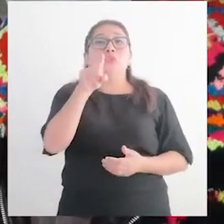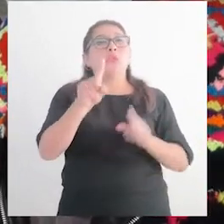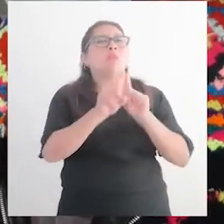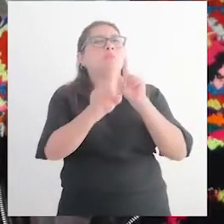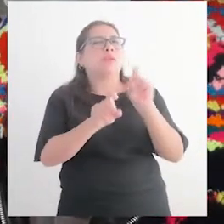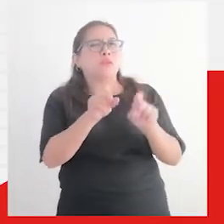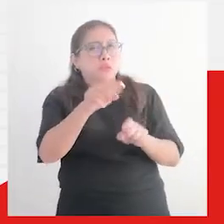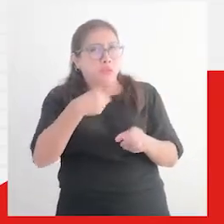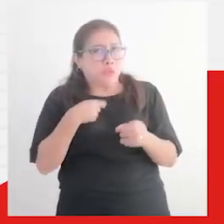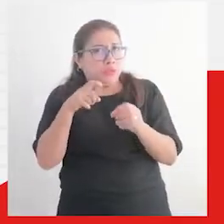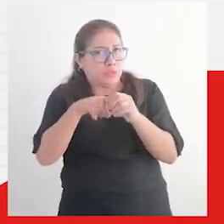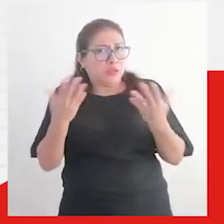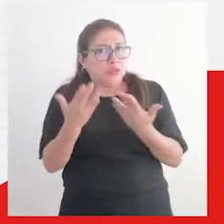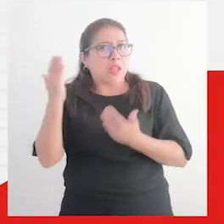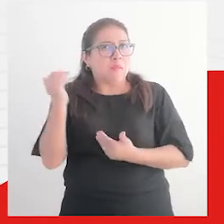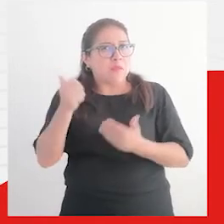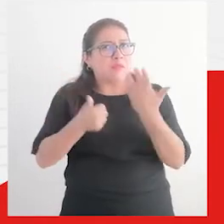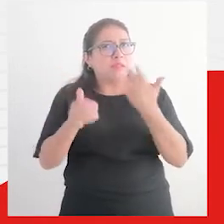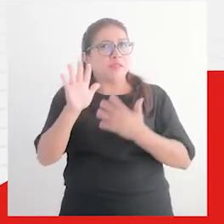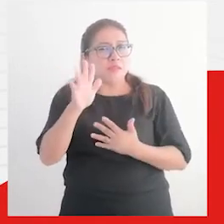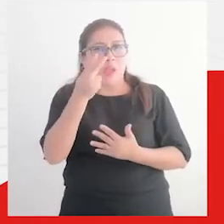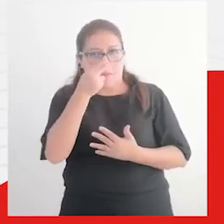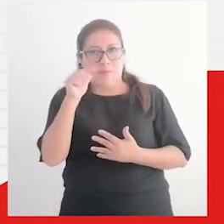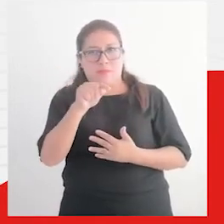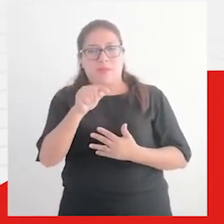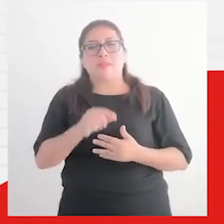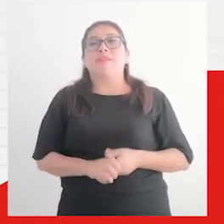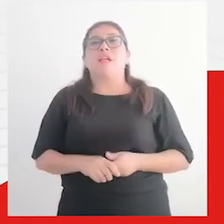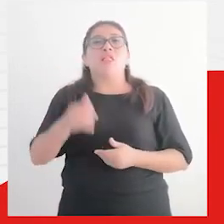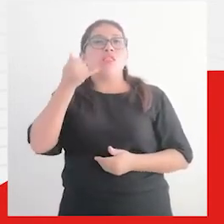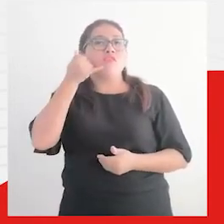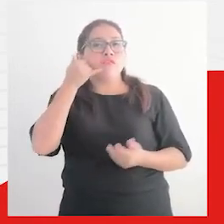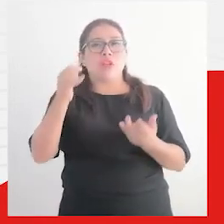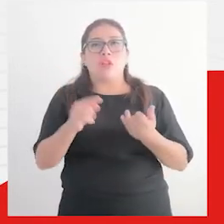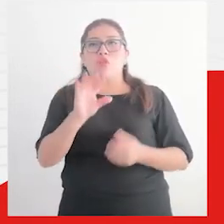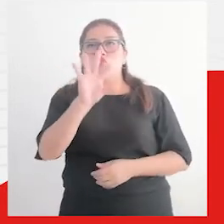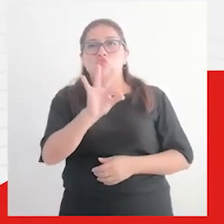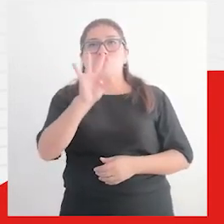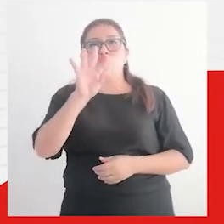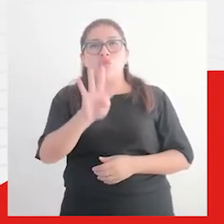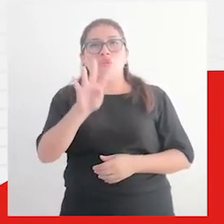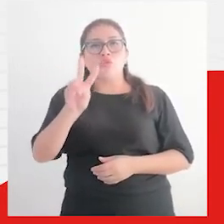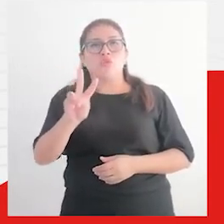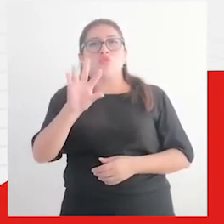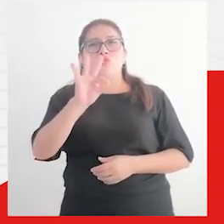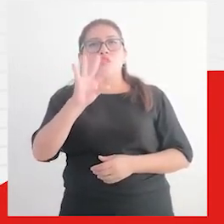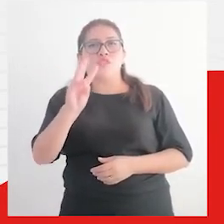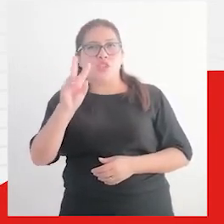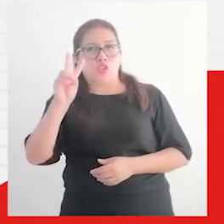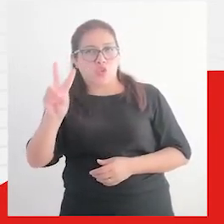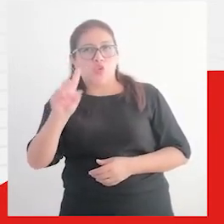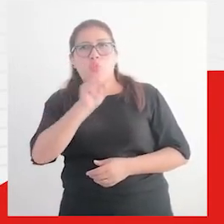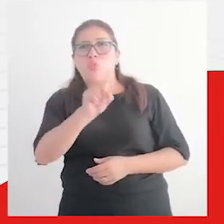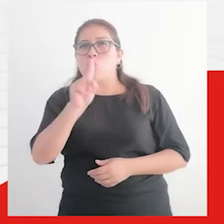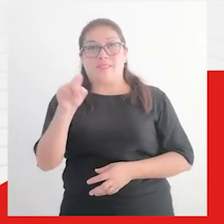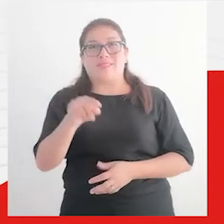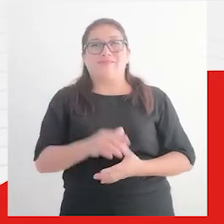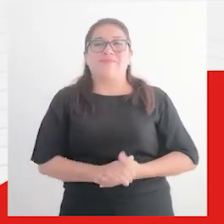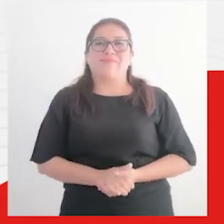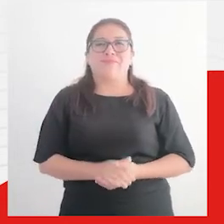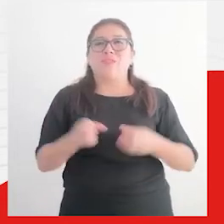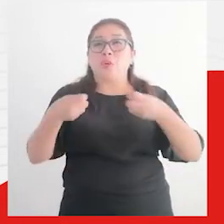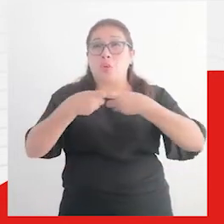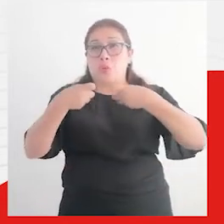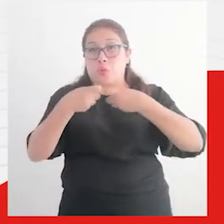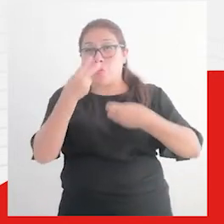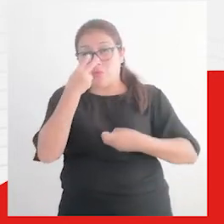canales. Teléfono 942-962-116 WhatsApp 942-962